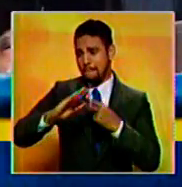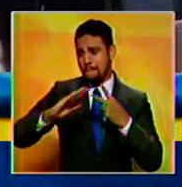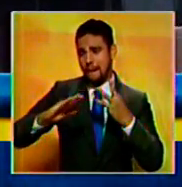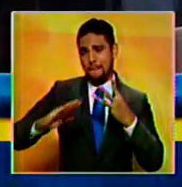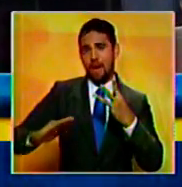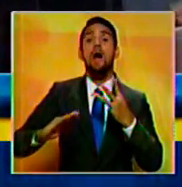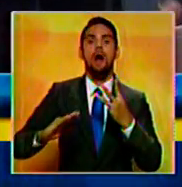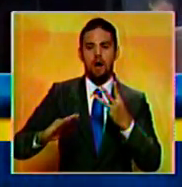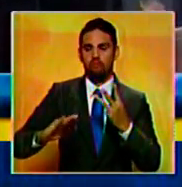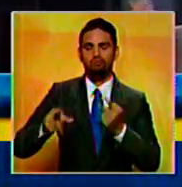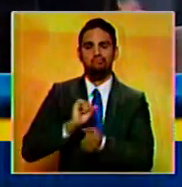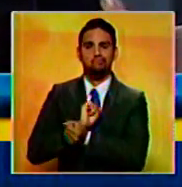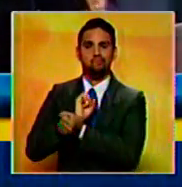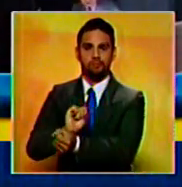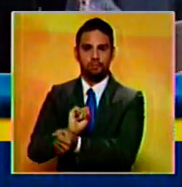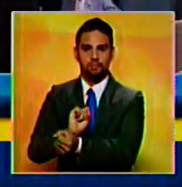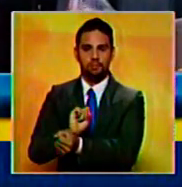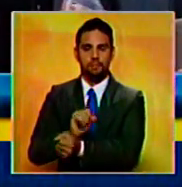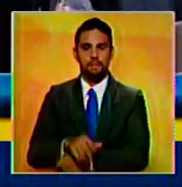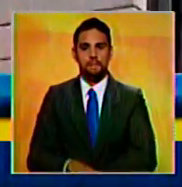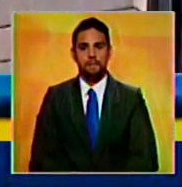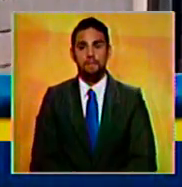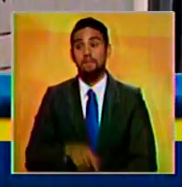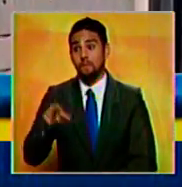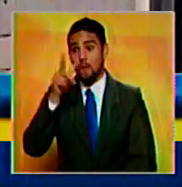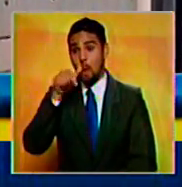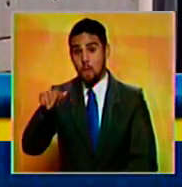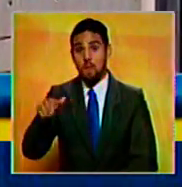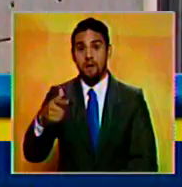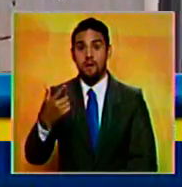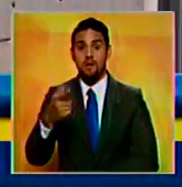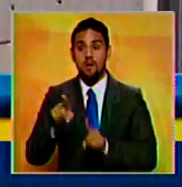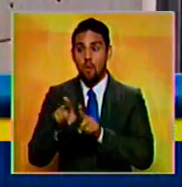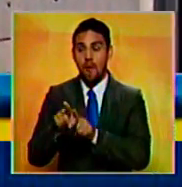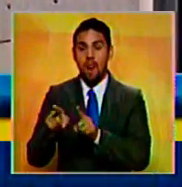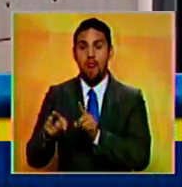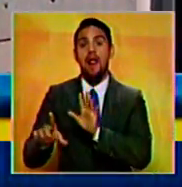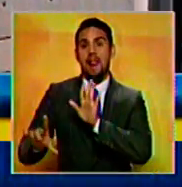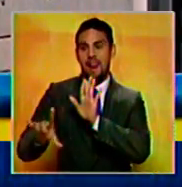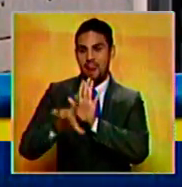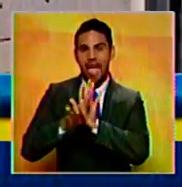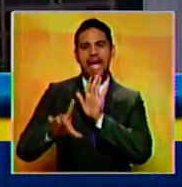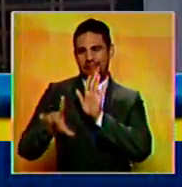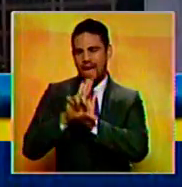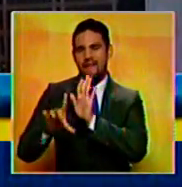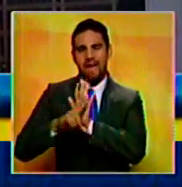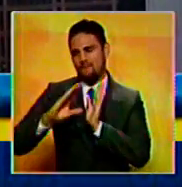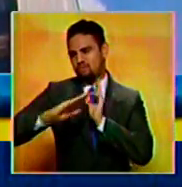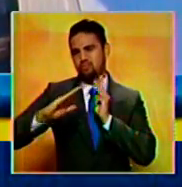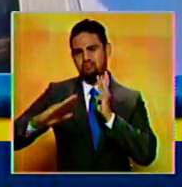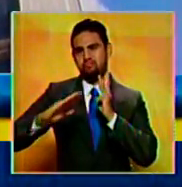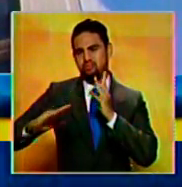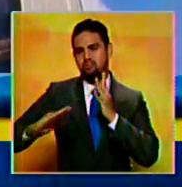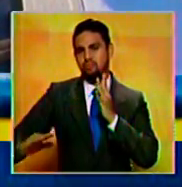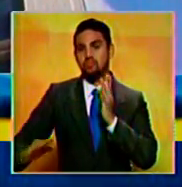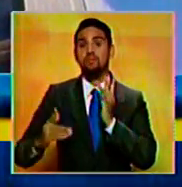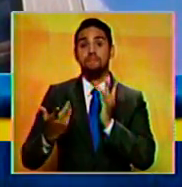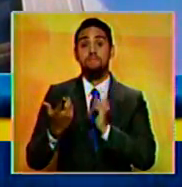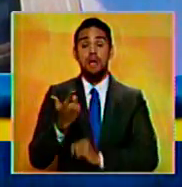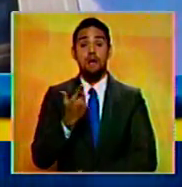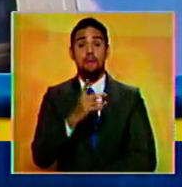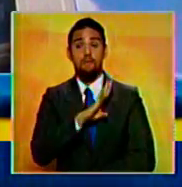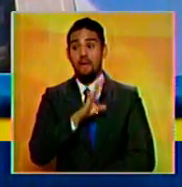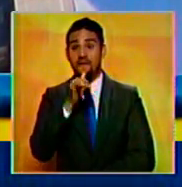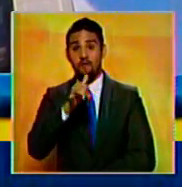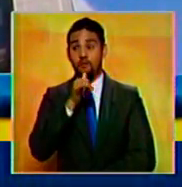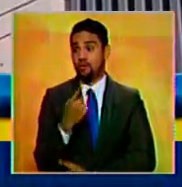orgánica contra la delincuencia organizada y financiamiento al terrorismo y la ley orgánica de identificación. De acuerdo con la información preliminar, el